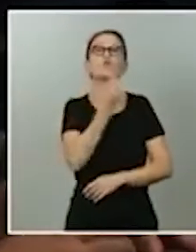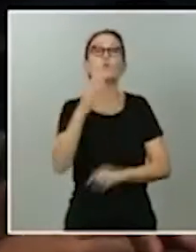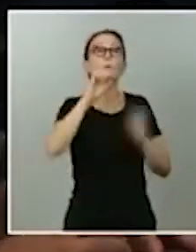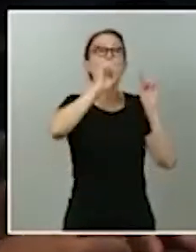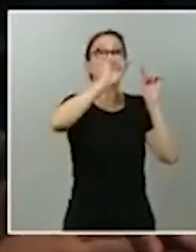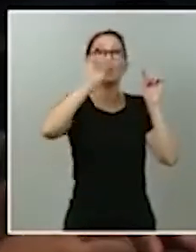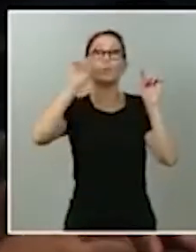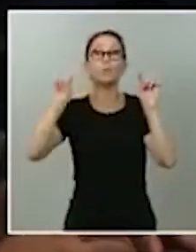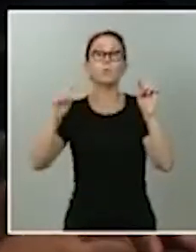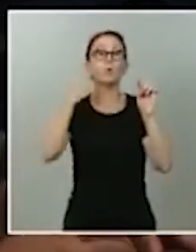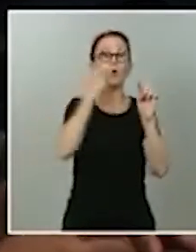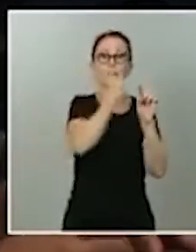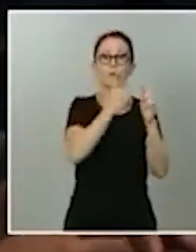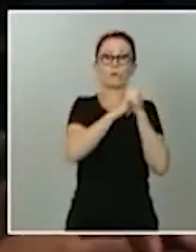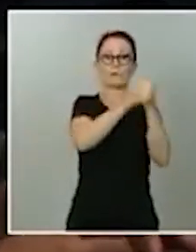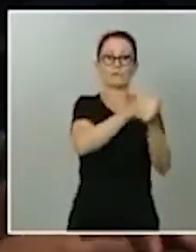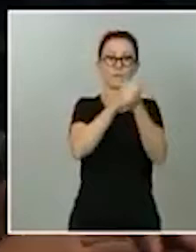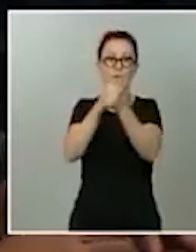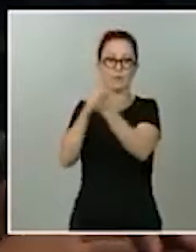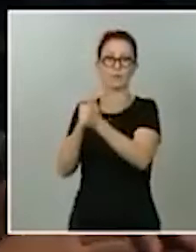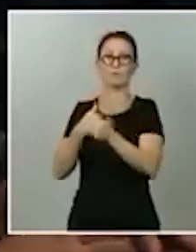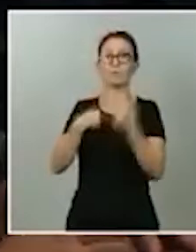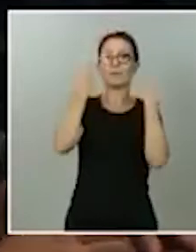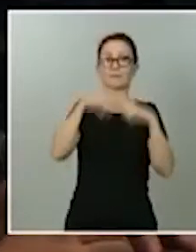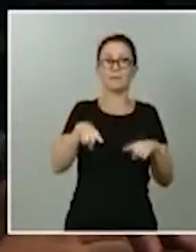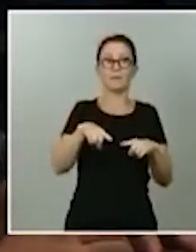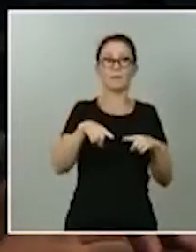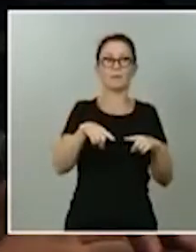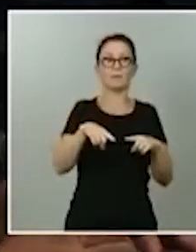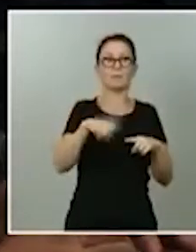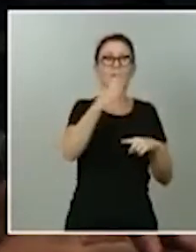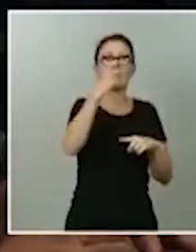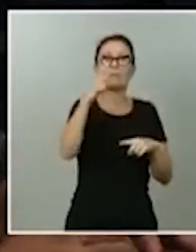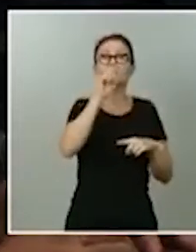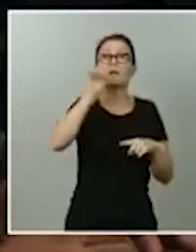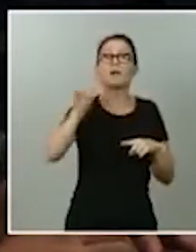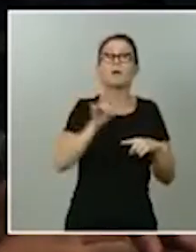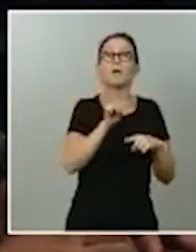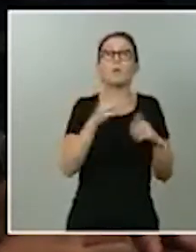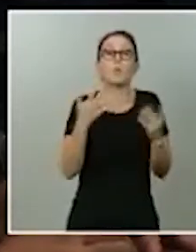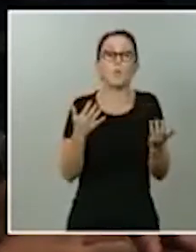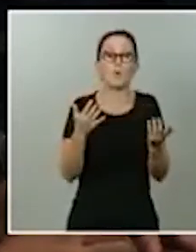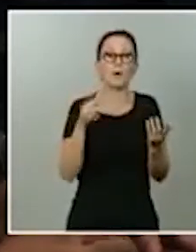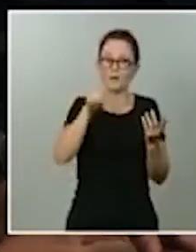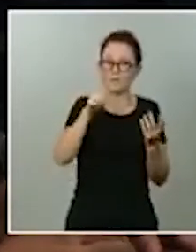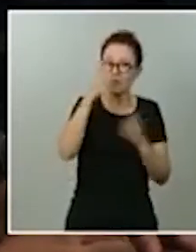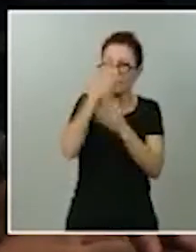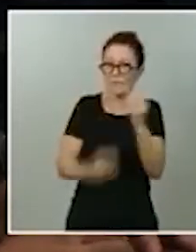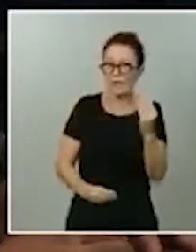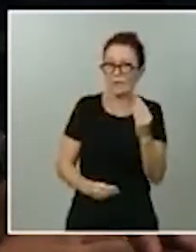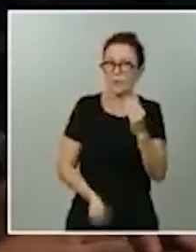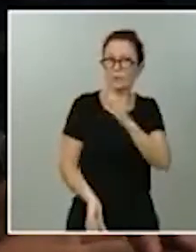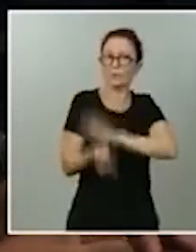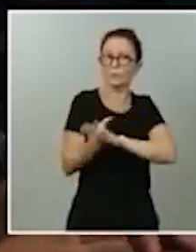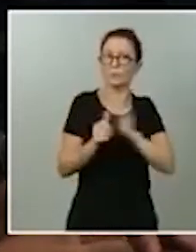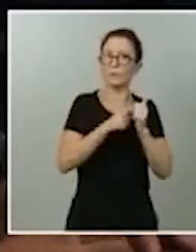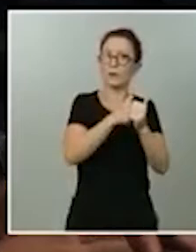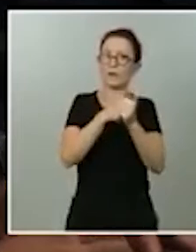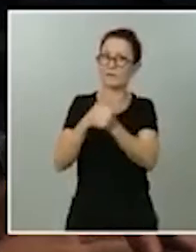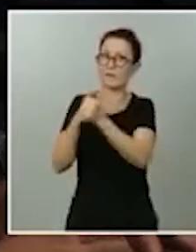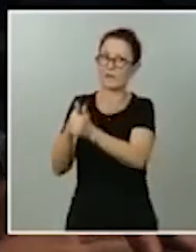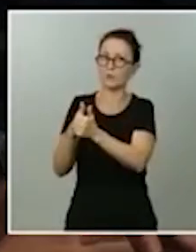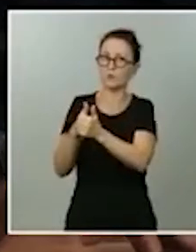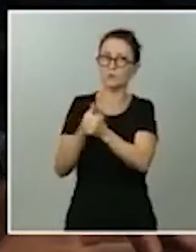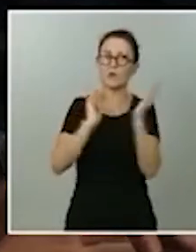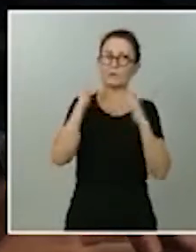autónoma los necesita o no lo tiene esto es lo que falló la creación de rastreadores el refuerzo de la atención primaria esto